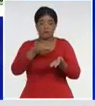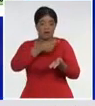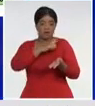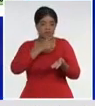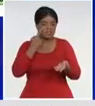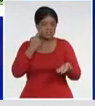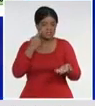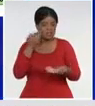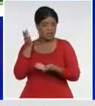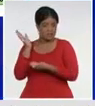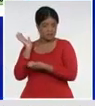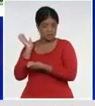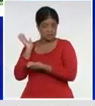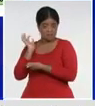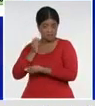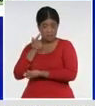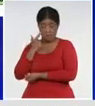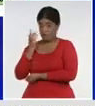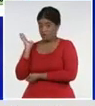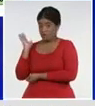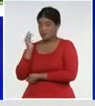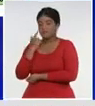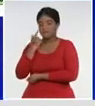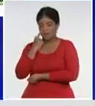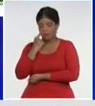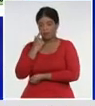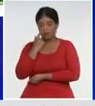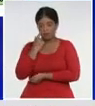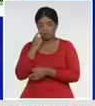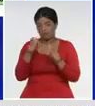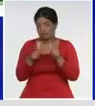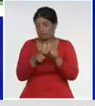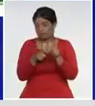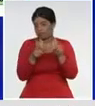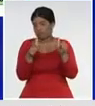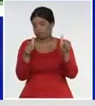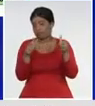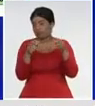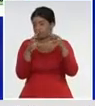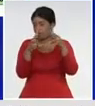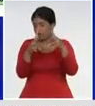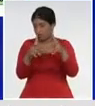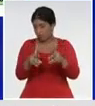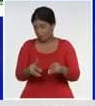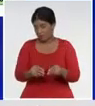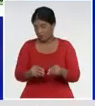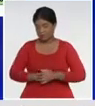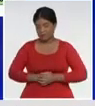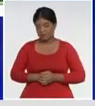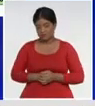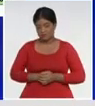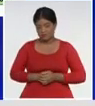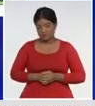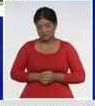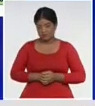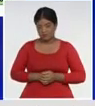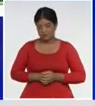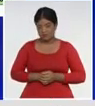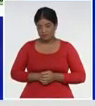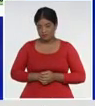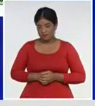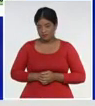ver, en el gráfico, el incremento, en número, de casos, que ha venido, teniendo, nuestro país,